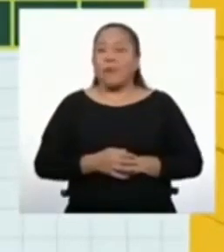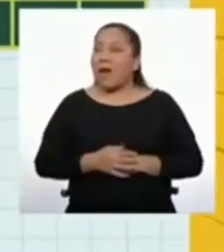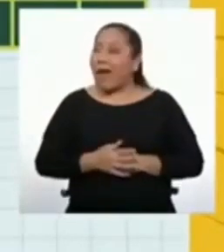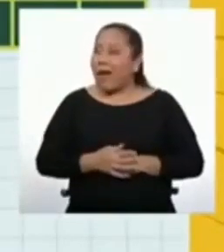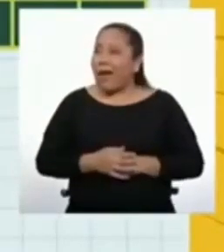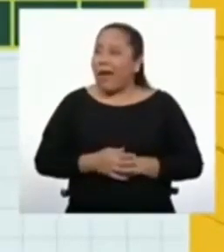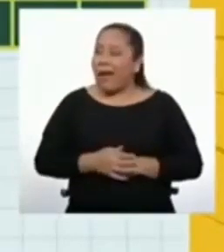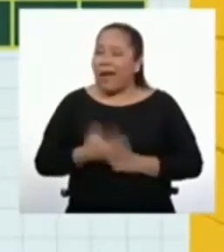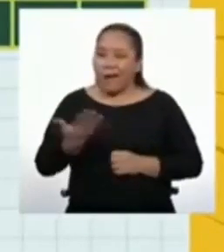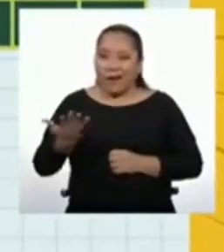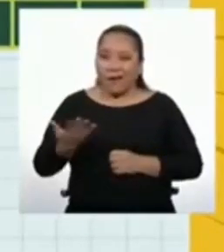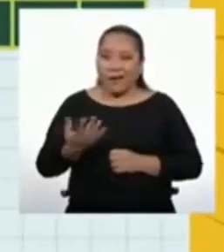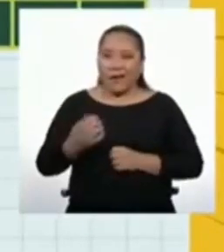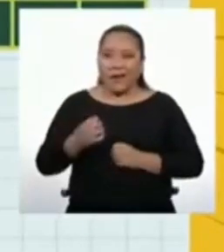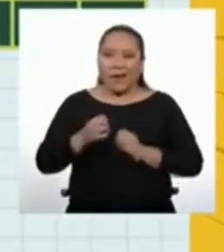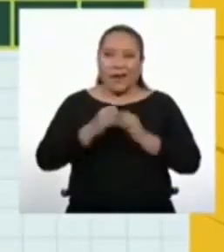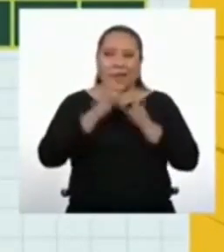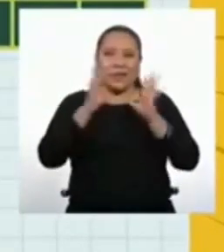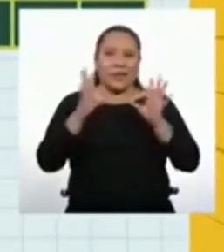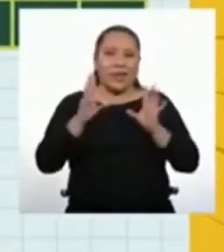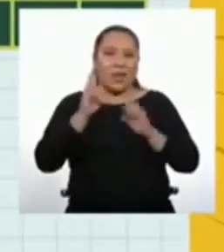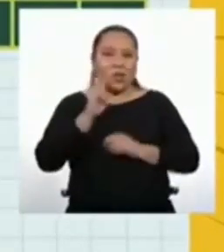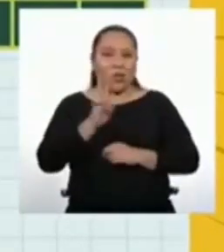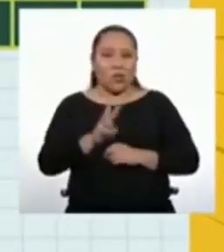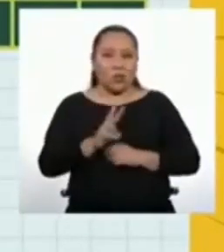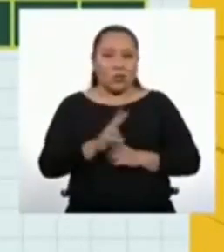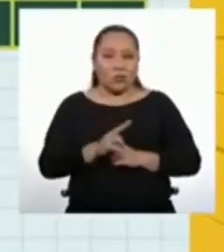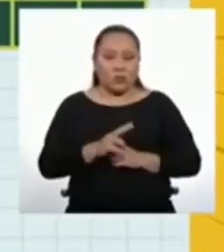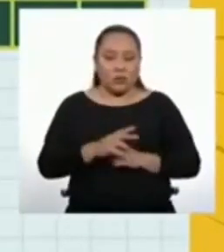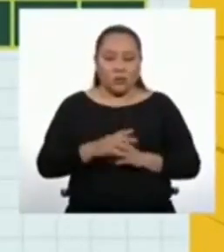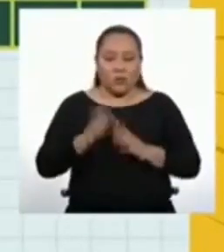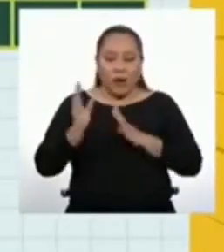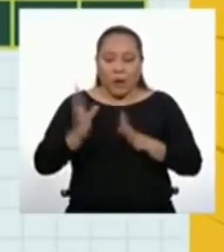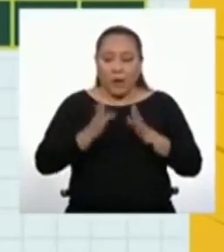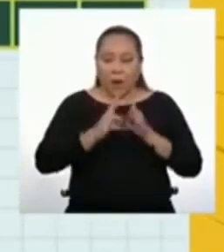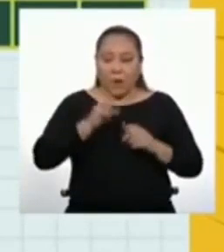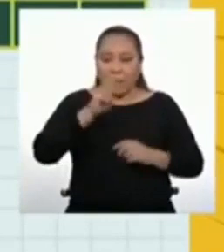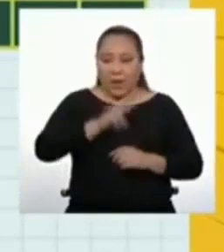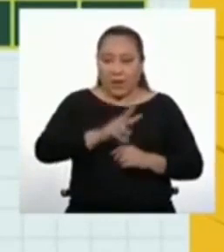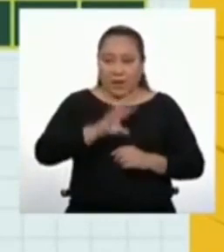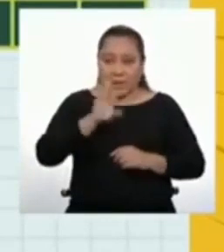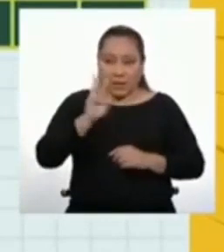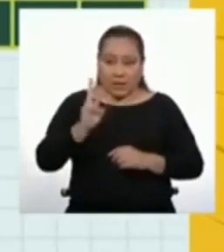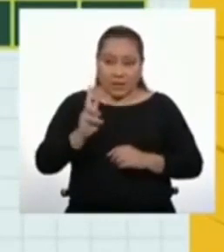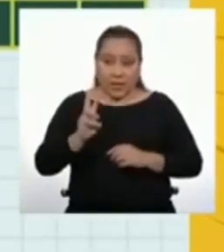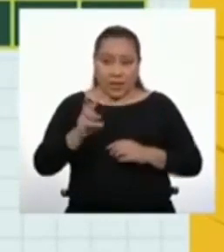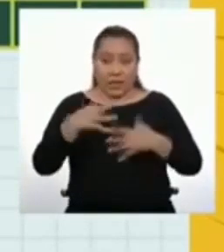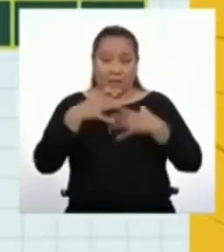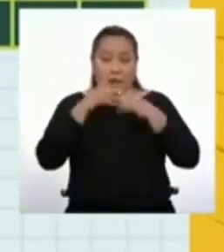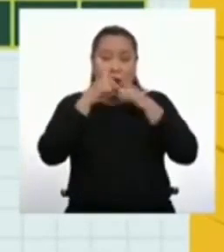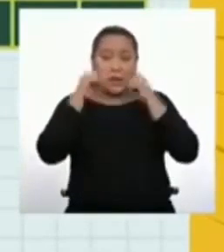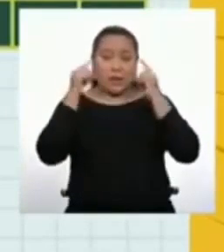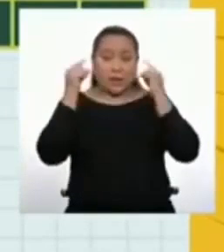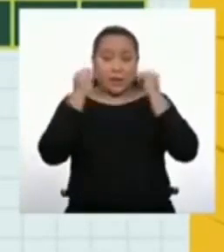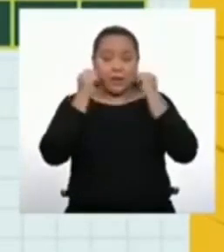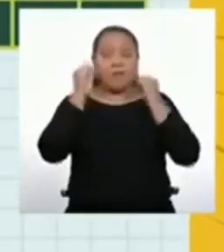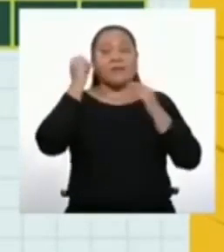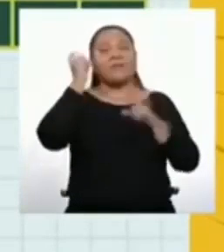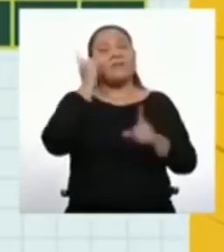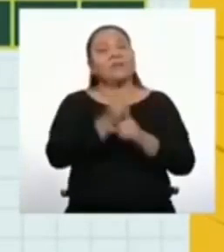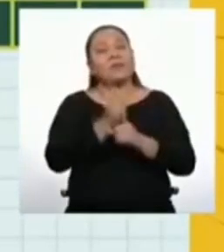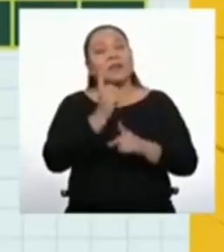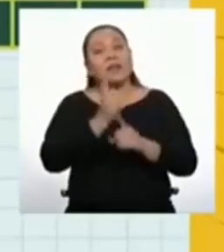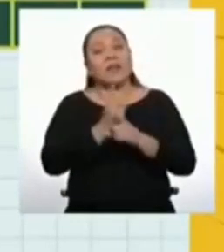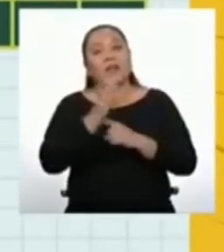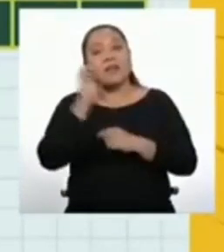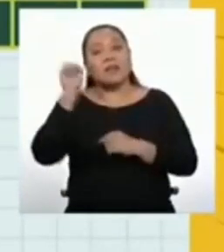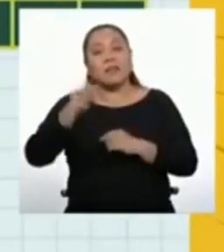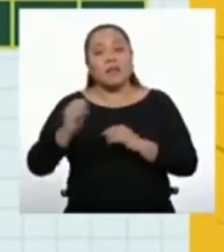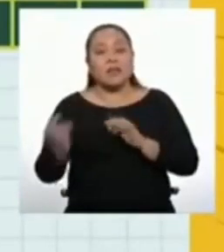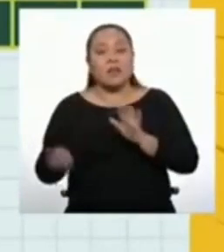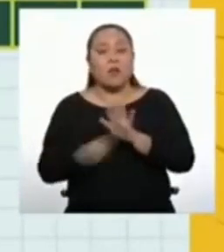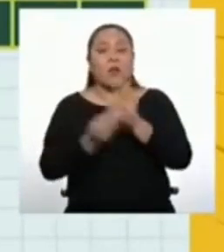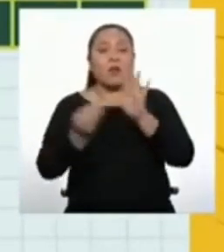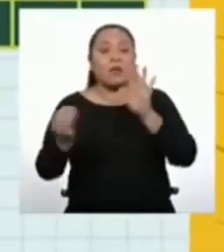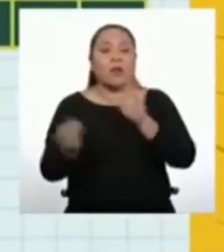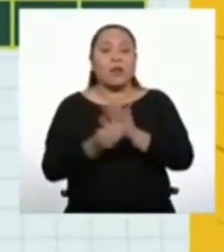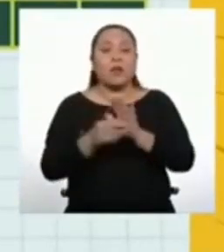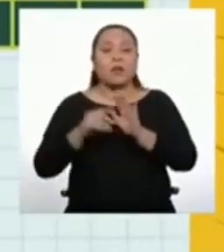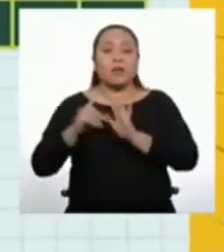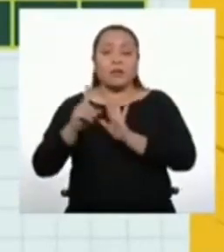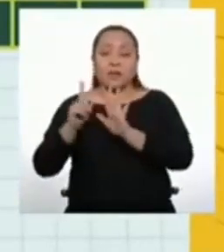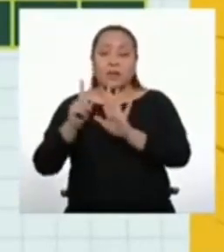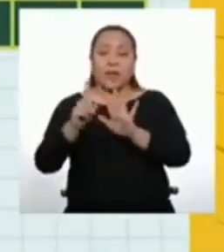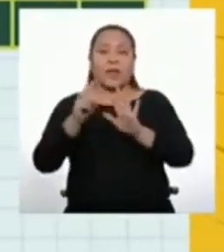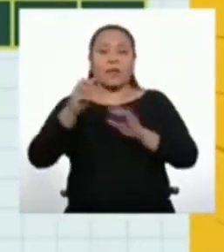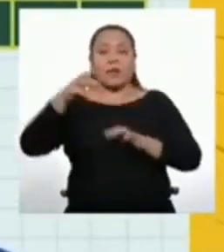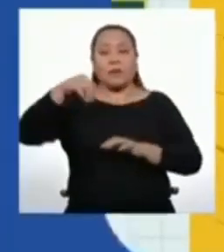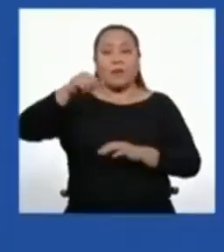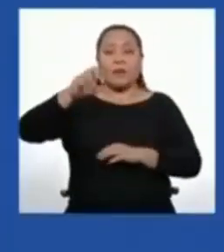Entonces, el día 2 se hicieron 26 mascarillas. Efectivamente. Y se sumarán 6 mascarillas a la